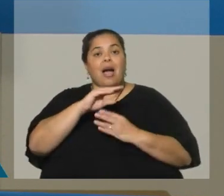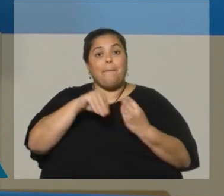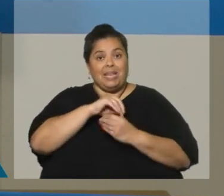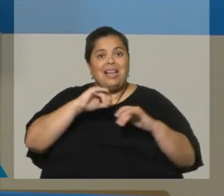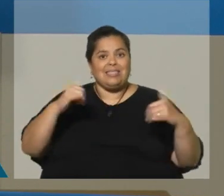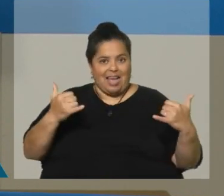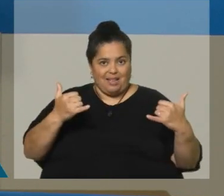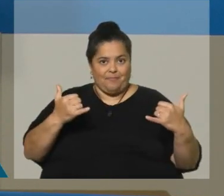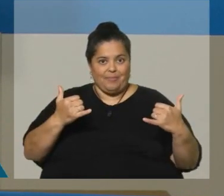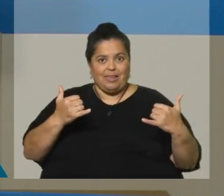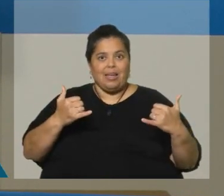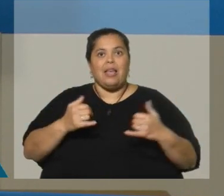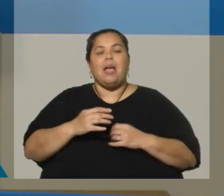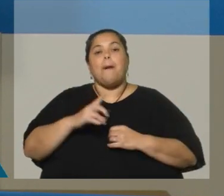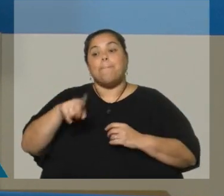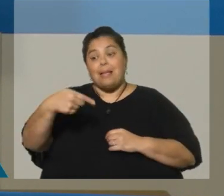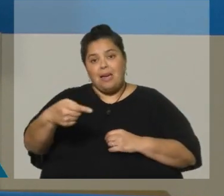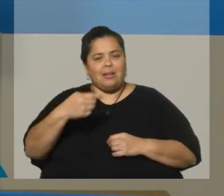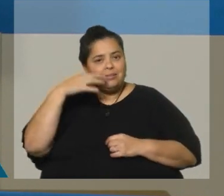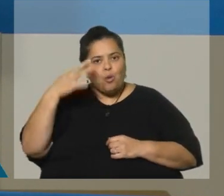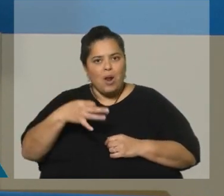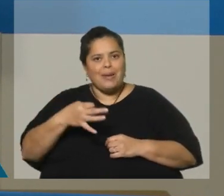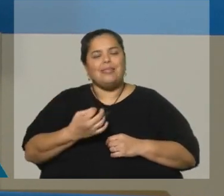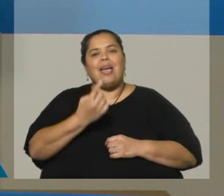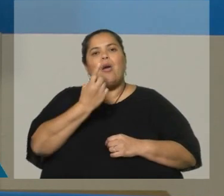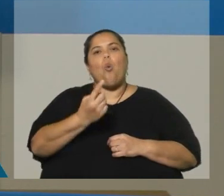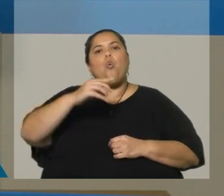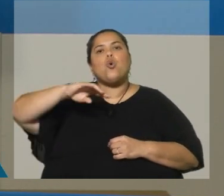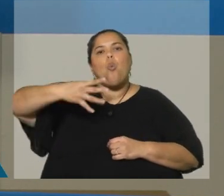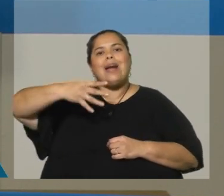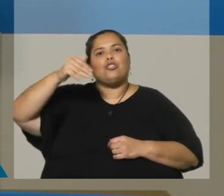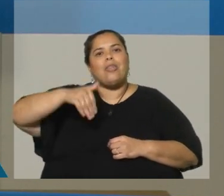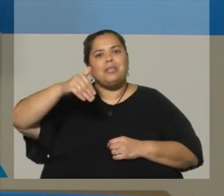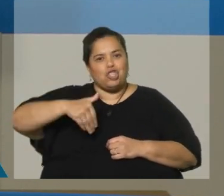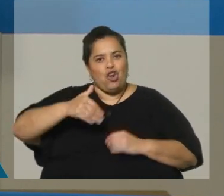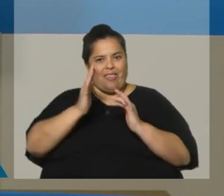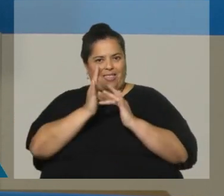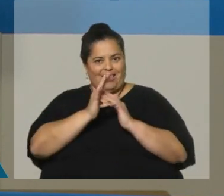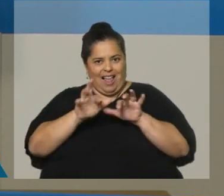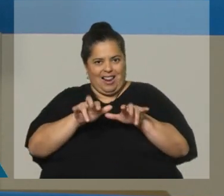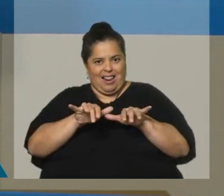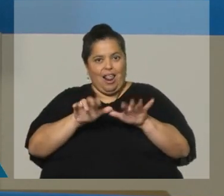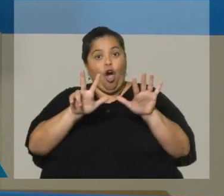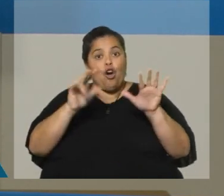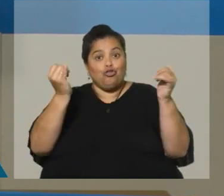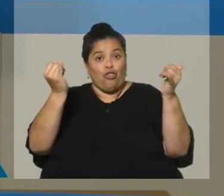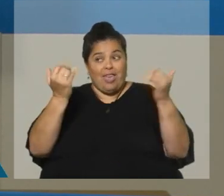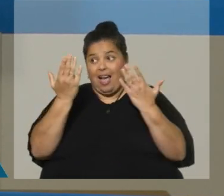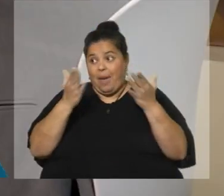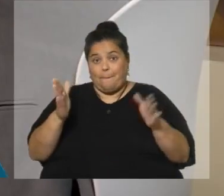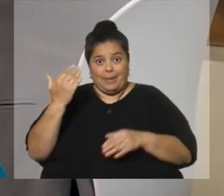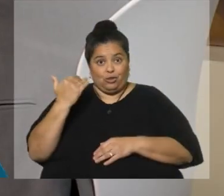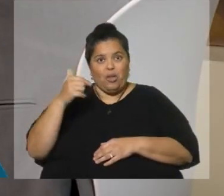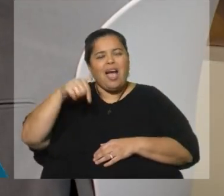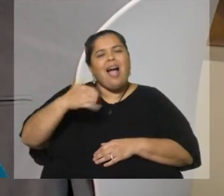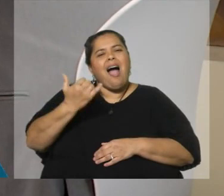el día de mañana vamos a llegar a un cuarto de millón de hogares censados en Uruguay por el canal digital en ocho días del censo digital. ¿Y en Uruguay que hay